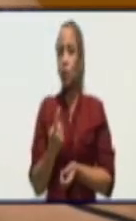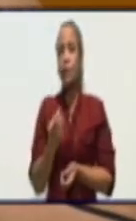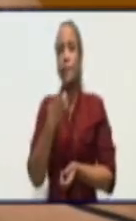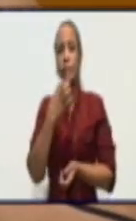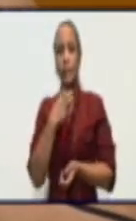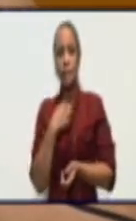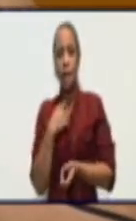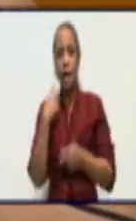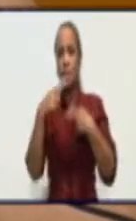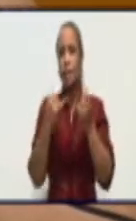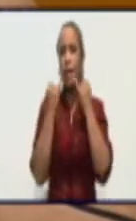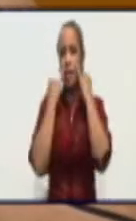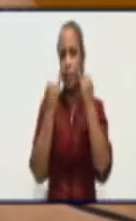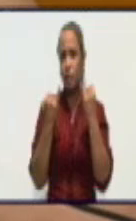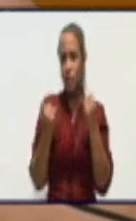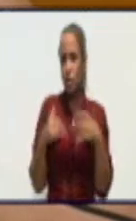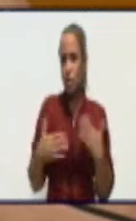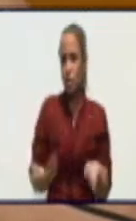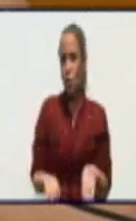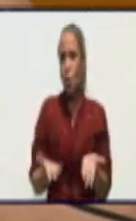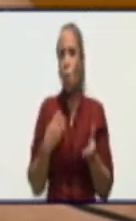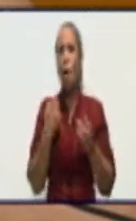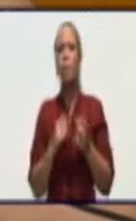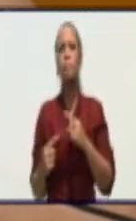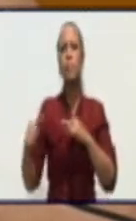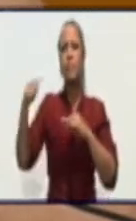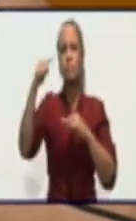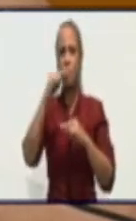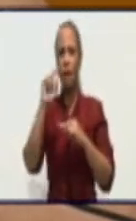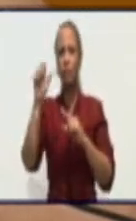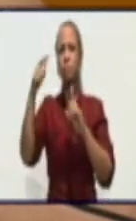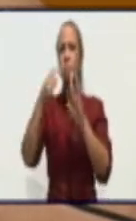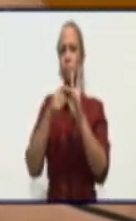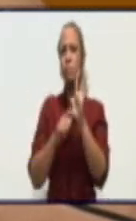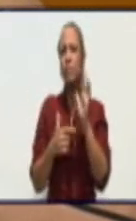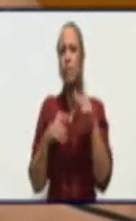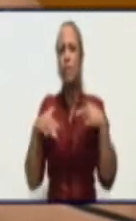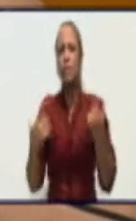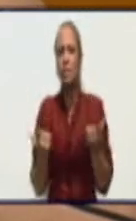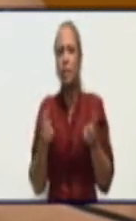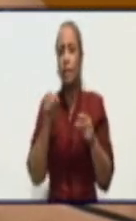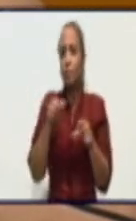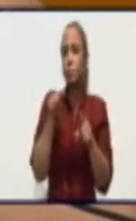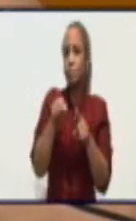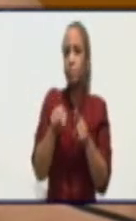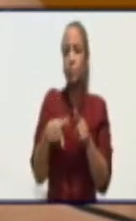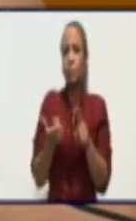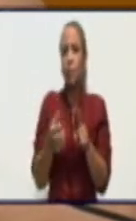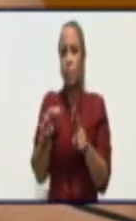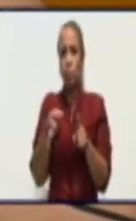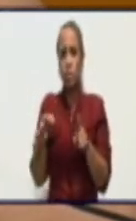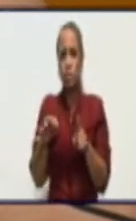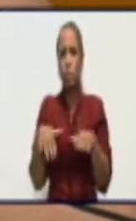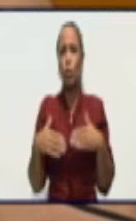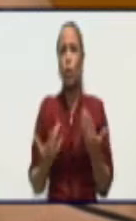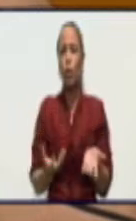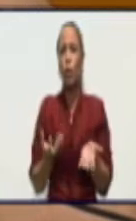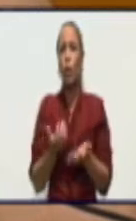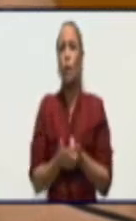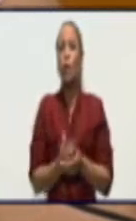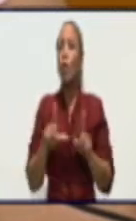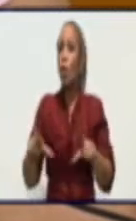identificación, ¿no?, cuáles fueron los principales elementos que están incidiendo. Y bueno, aquí nosotros tenemos claro, identificado, que hay un